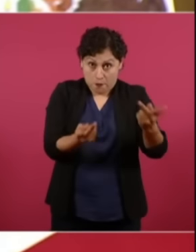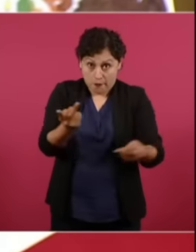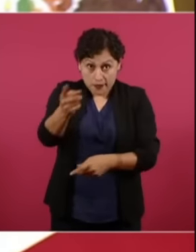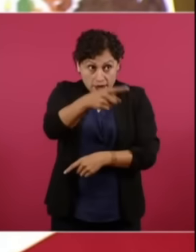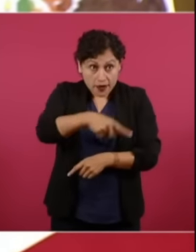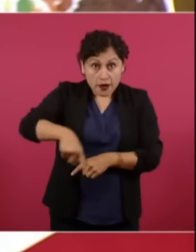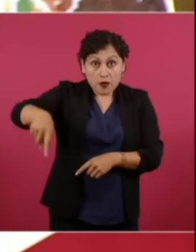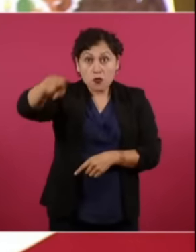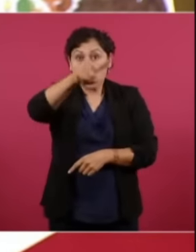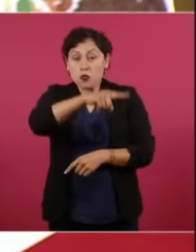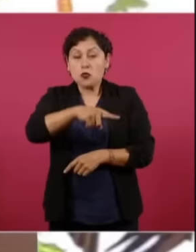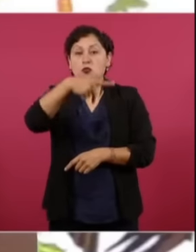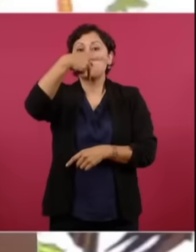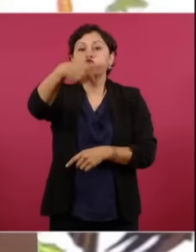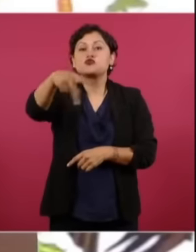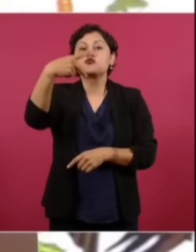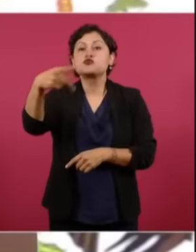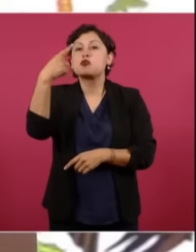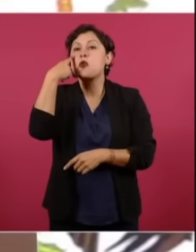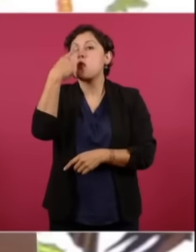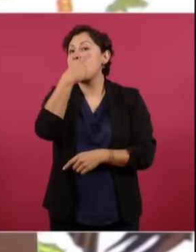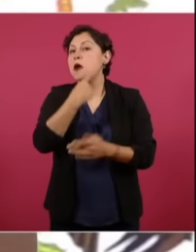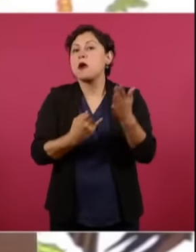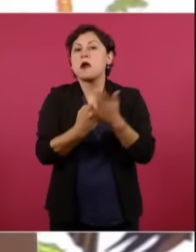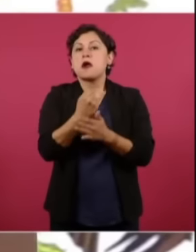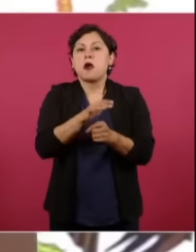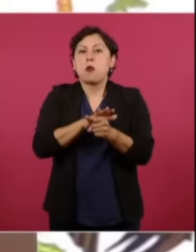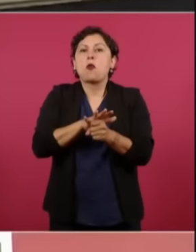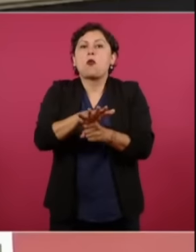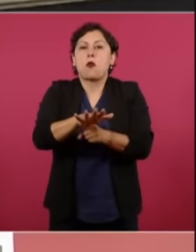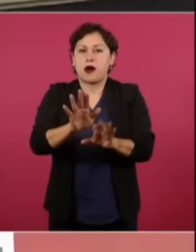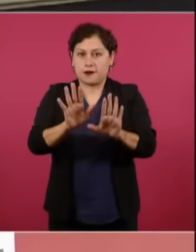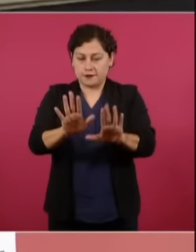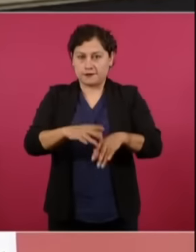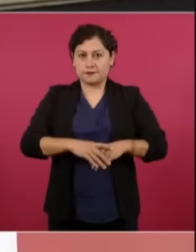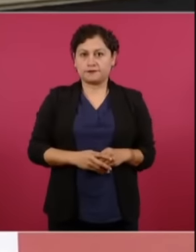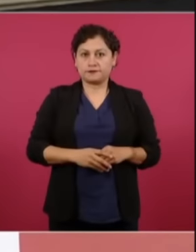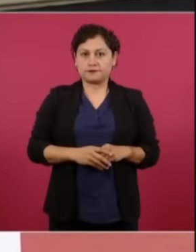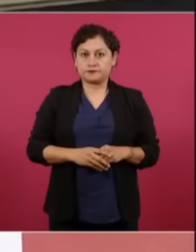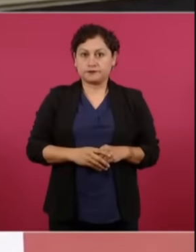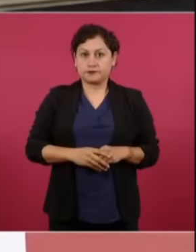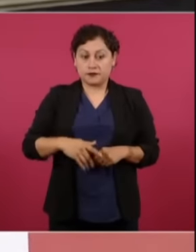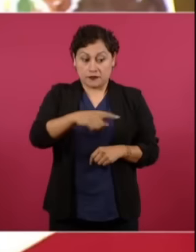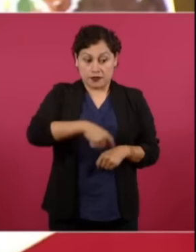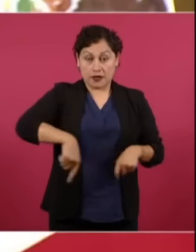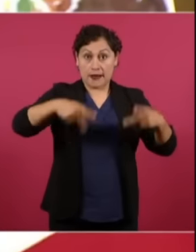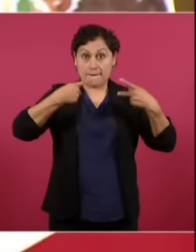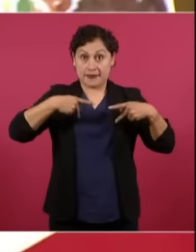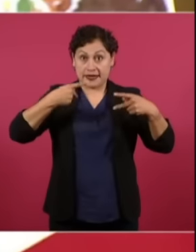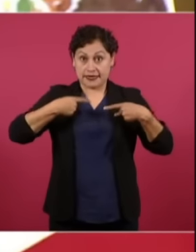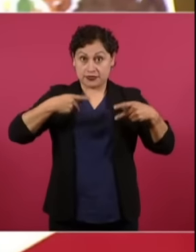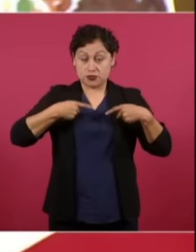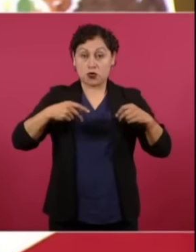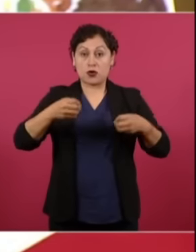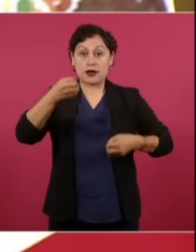que prefieren que a los ministros los elija el presidente